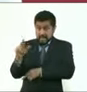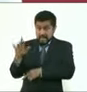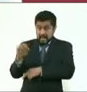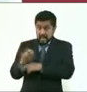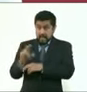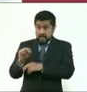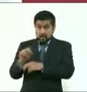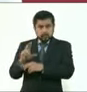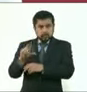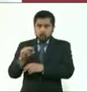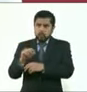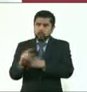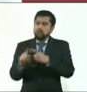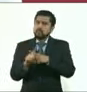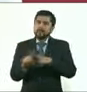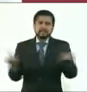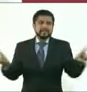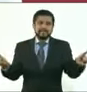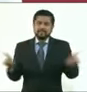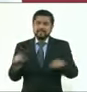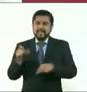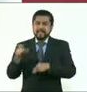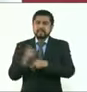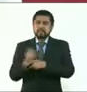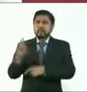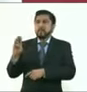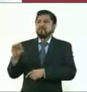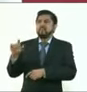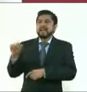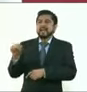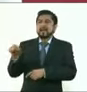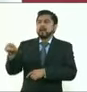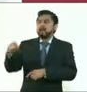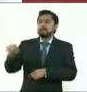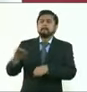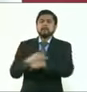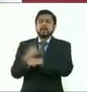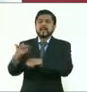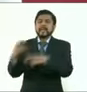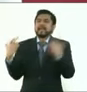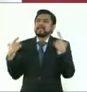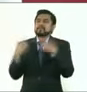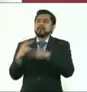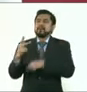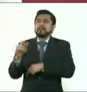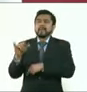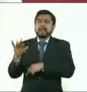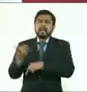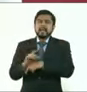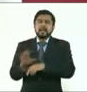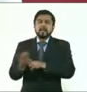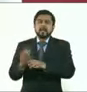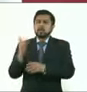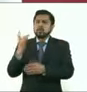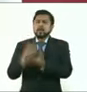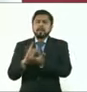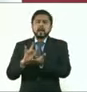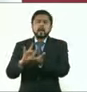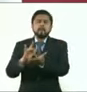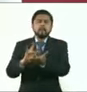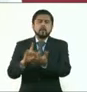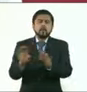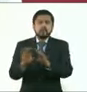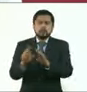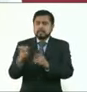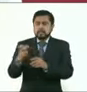una beca, porque muchos de ellos estudian y además apoyan en Pilares. Y hubo un replanteamiento